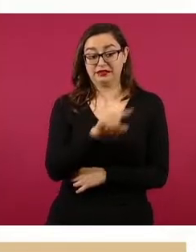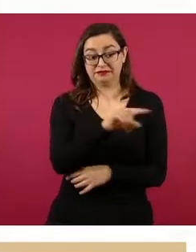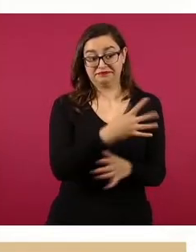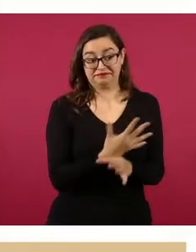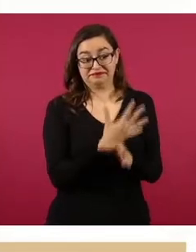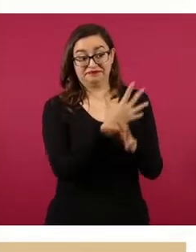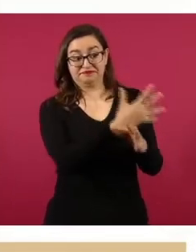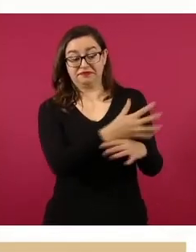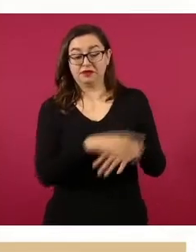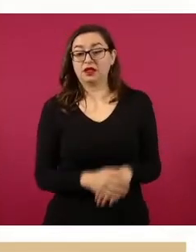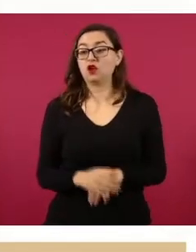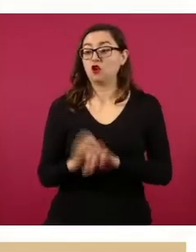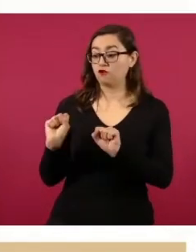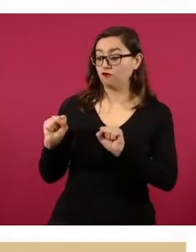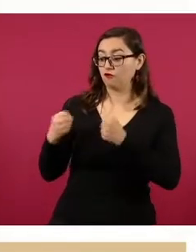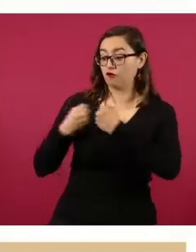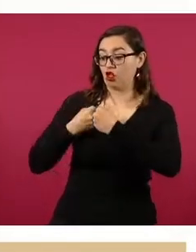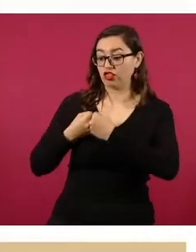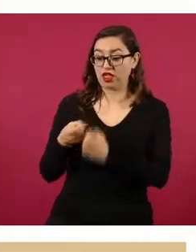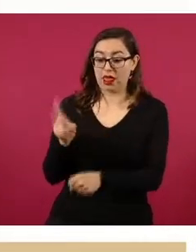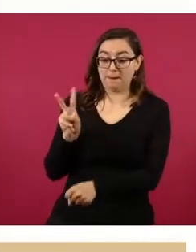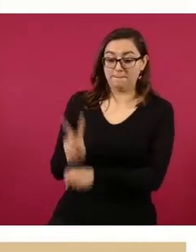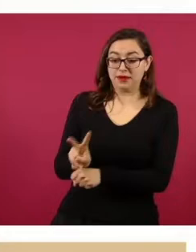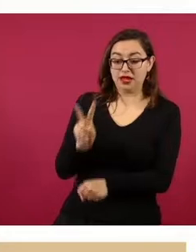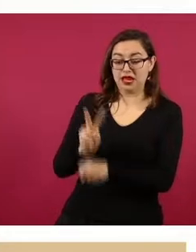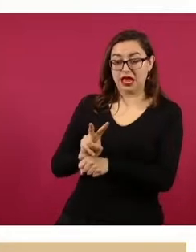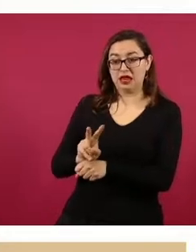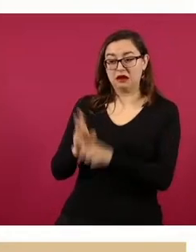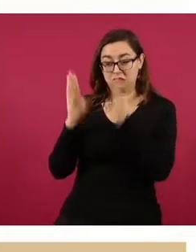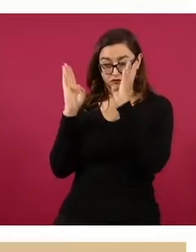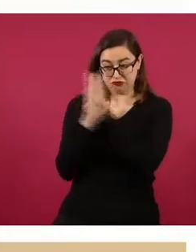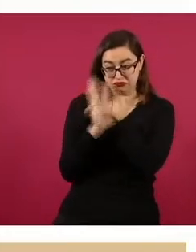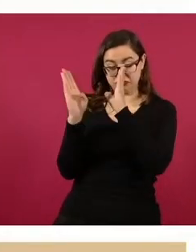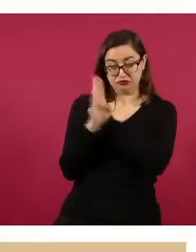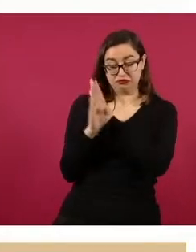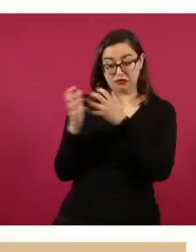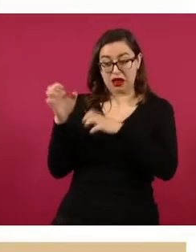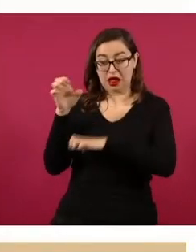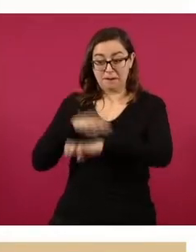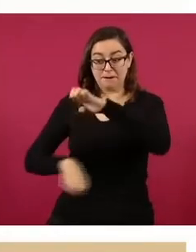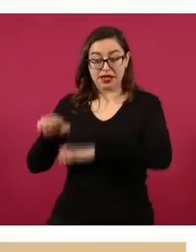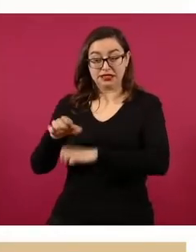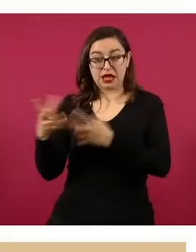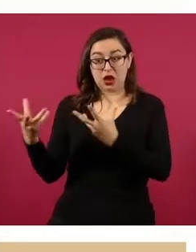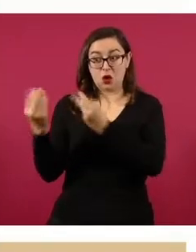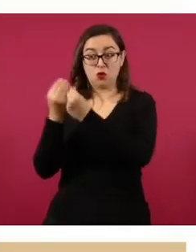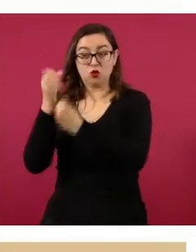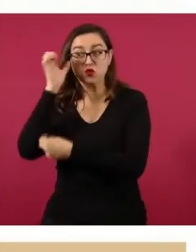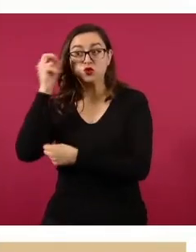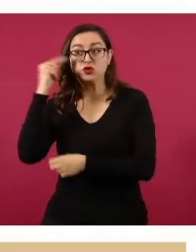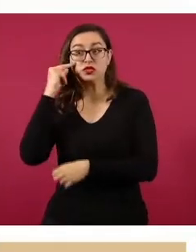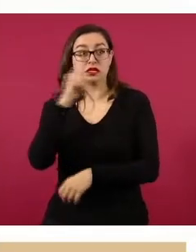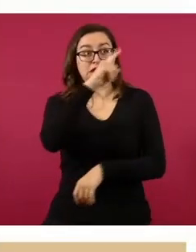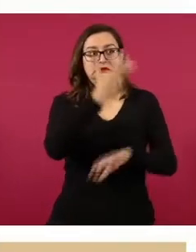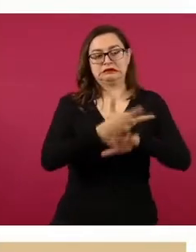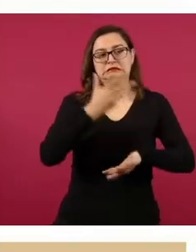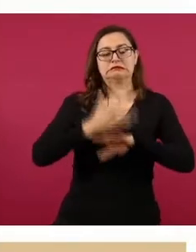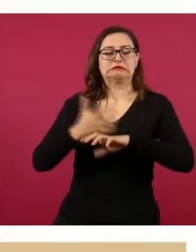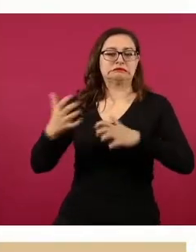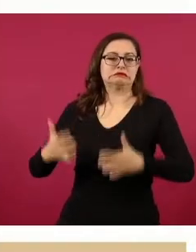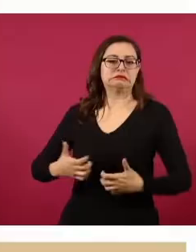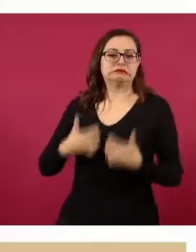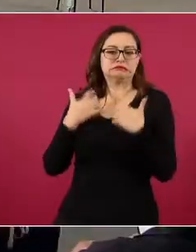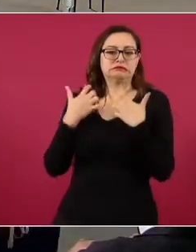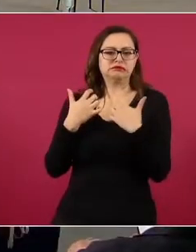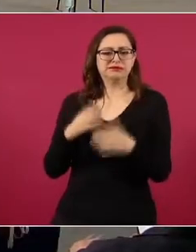vigilar frontera empresa ligada al gobierno chino y dicen que Estados Unidos protesta. Pero todo esto es